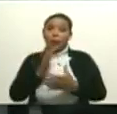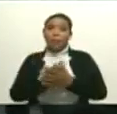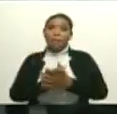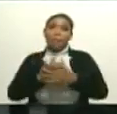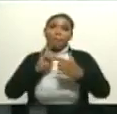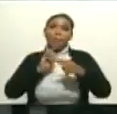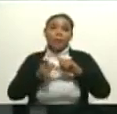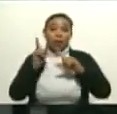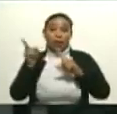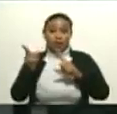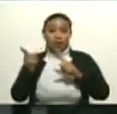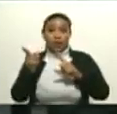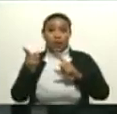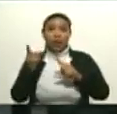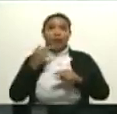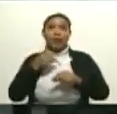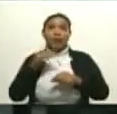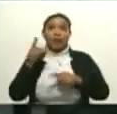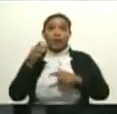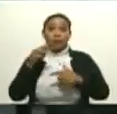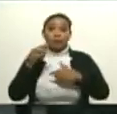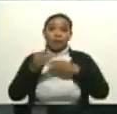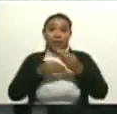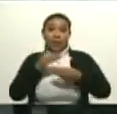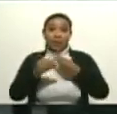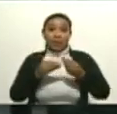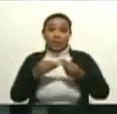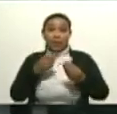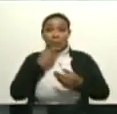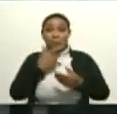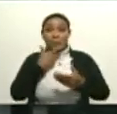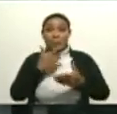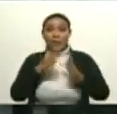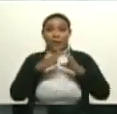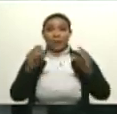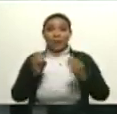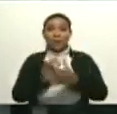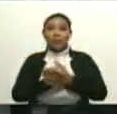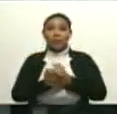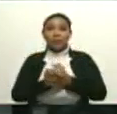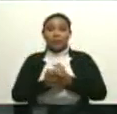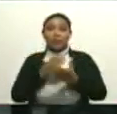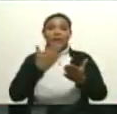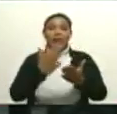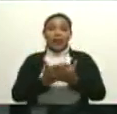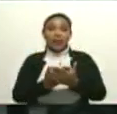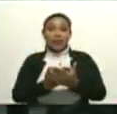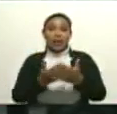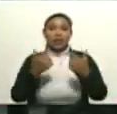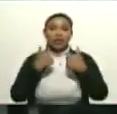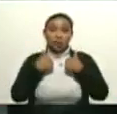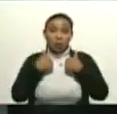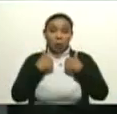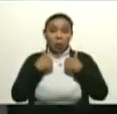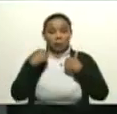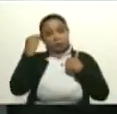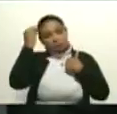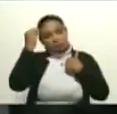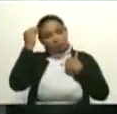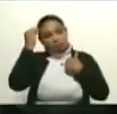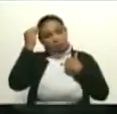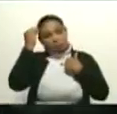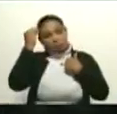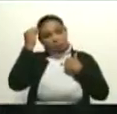pero ahí vamos. Eso es lo que nos une, eso es lo que nos hace hermosos a todos. Gracias. Yo pienso que,